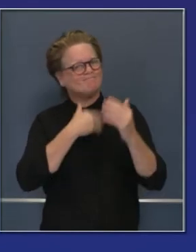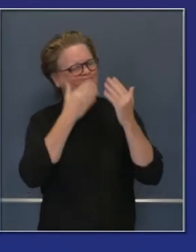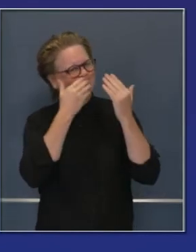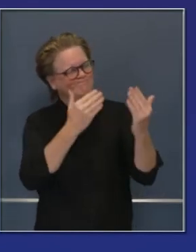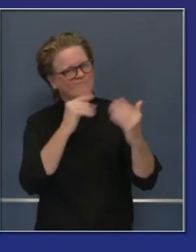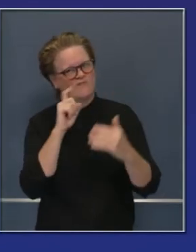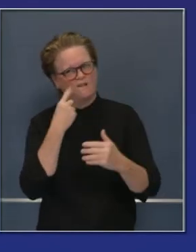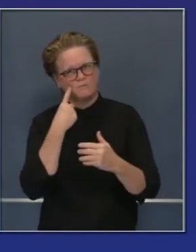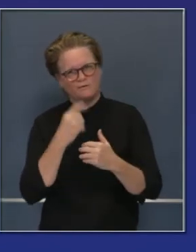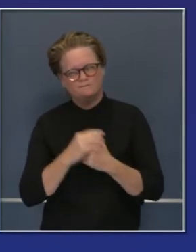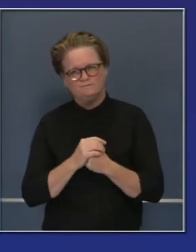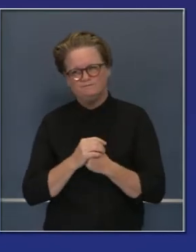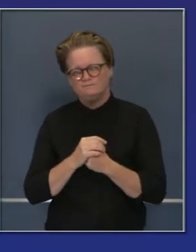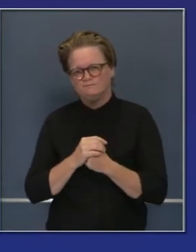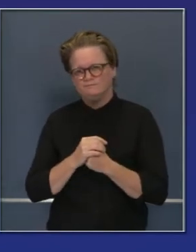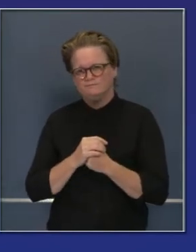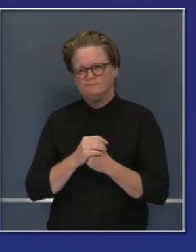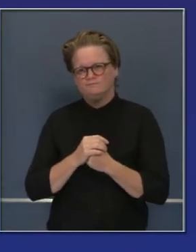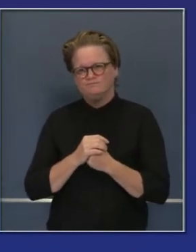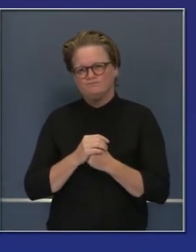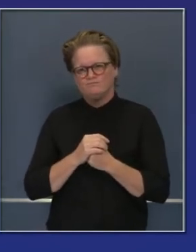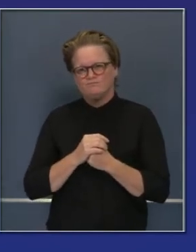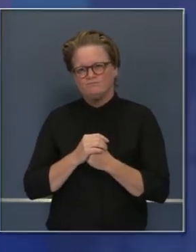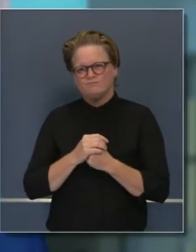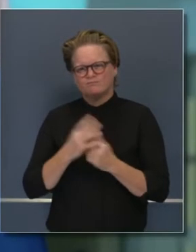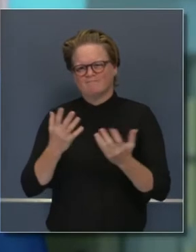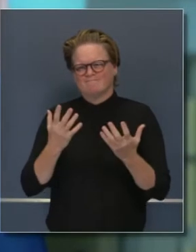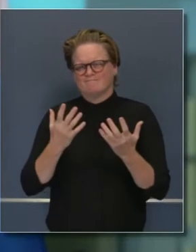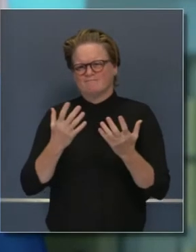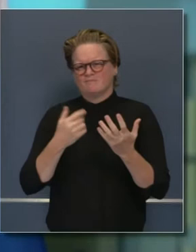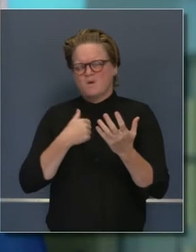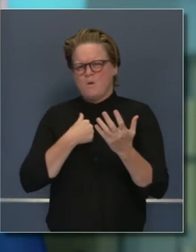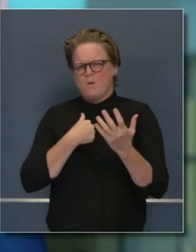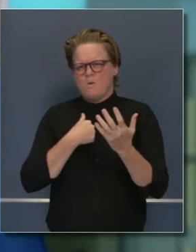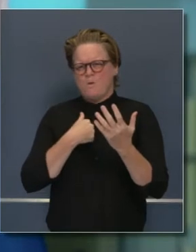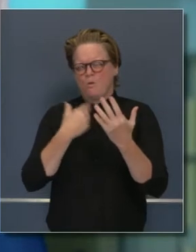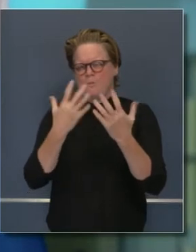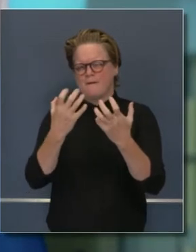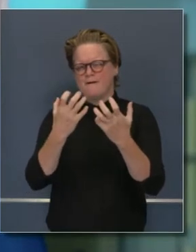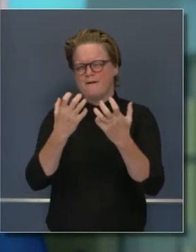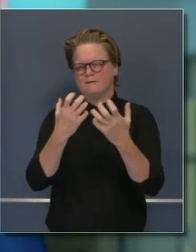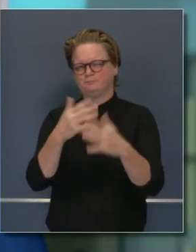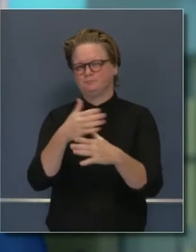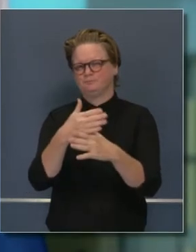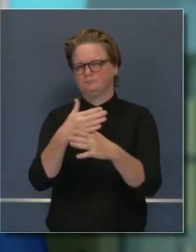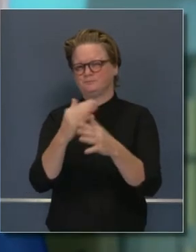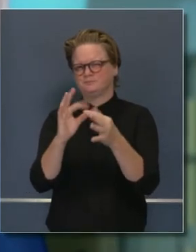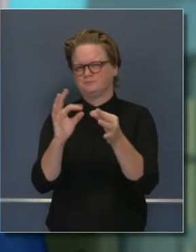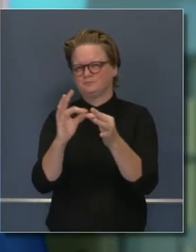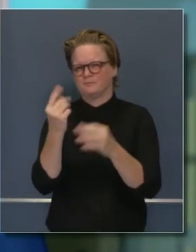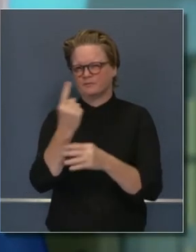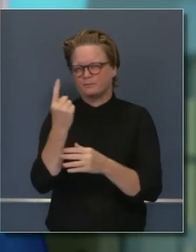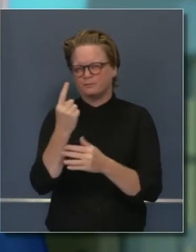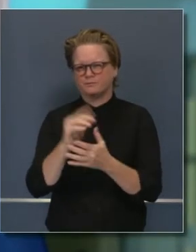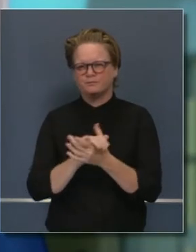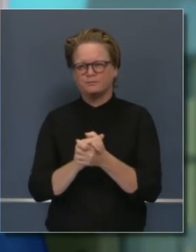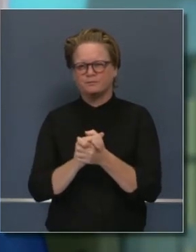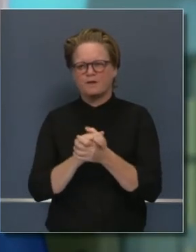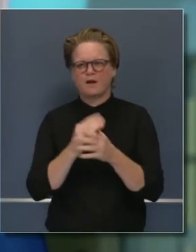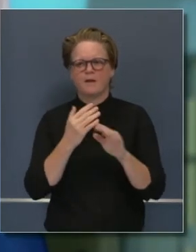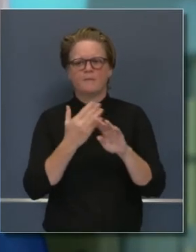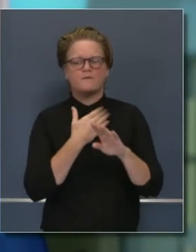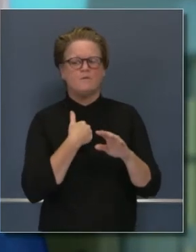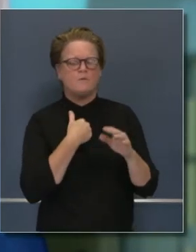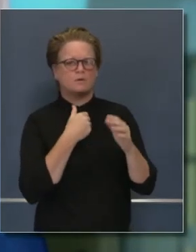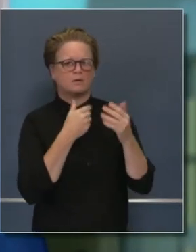Muchísimas gracias, señor gobernador. Quiero tomar un momentito antes de presentarles más información sobre dónde estamos en cuanto a los